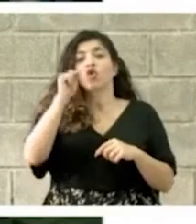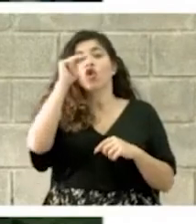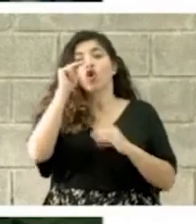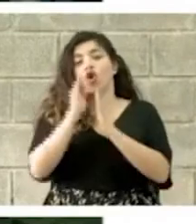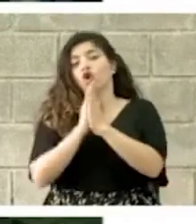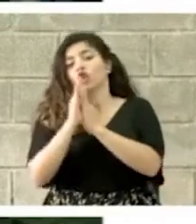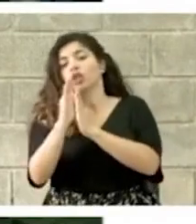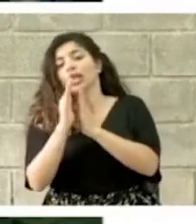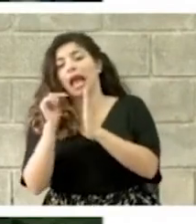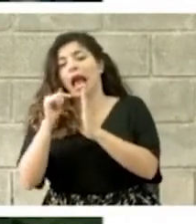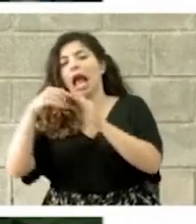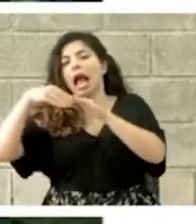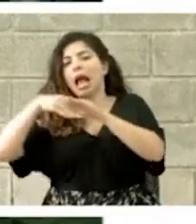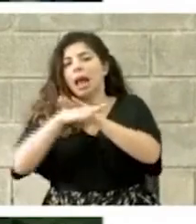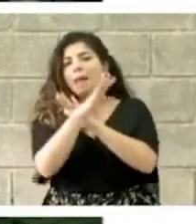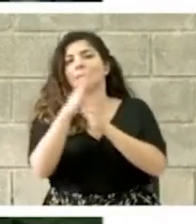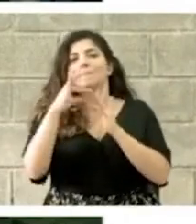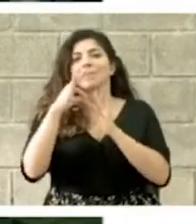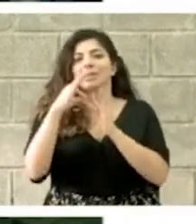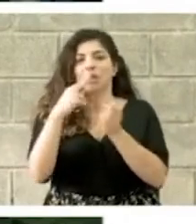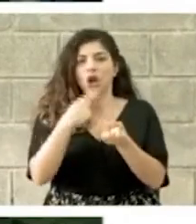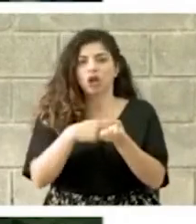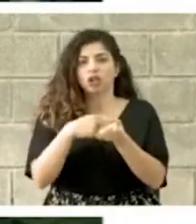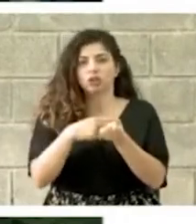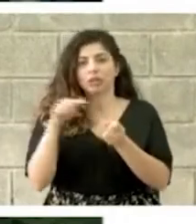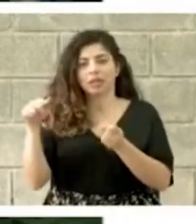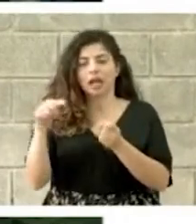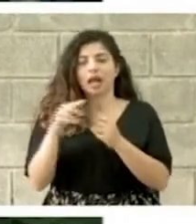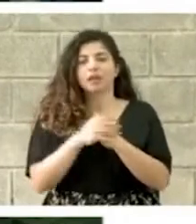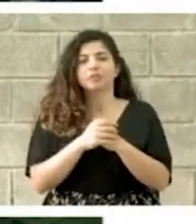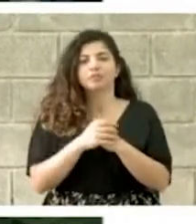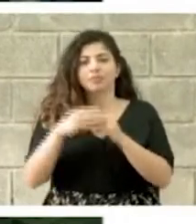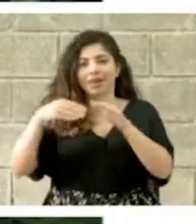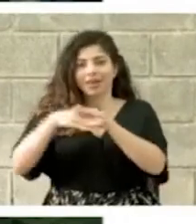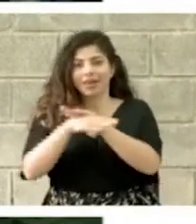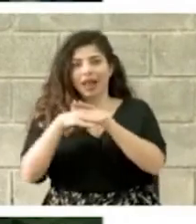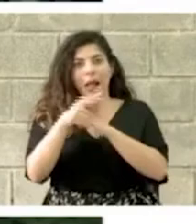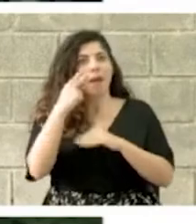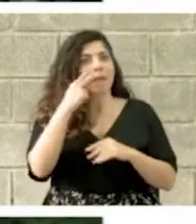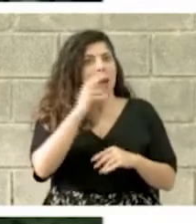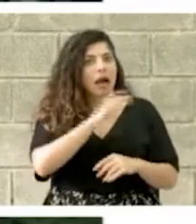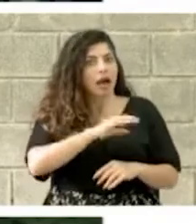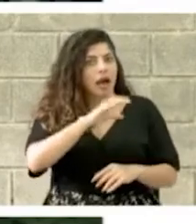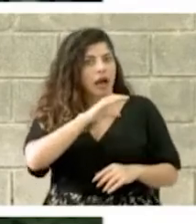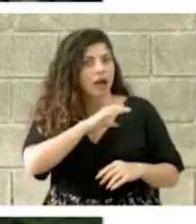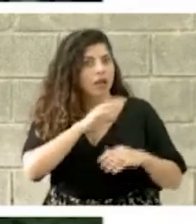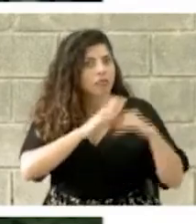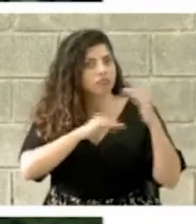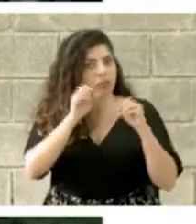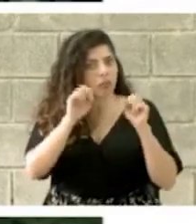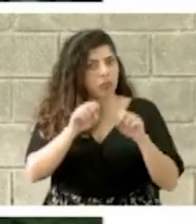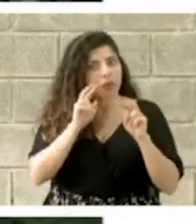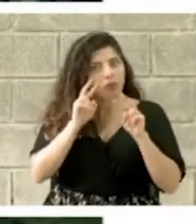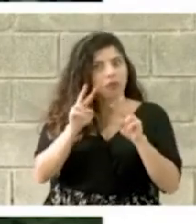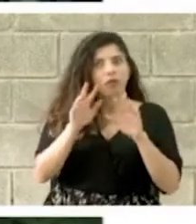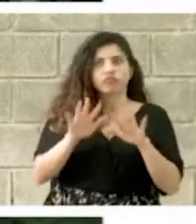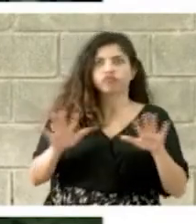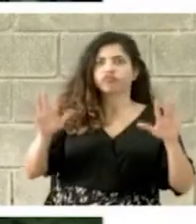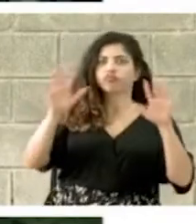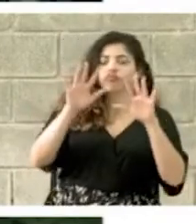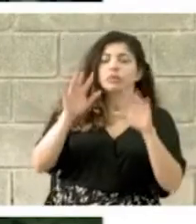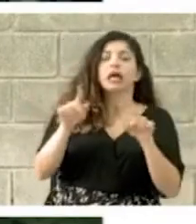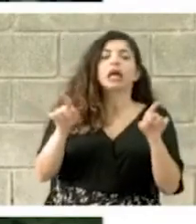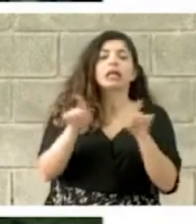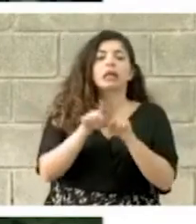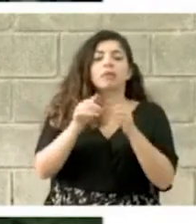que es el acceso principal. El hospital. Vemos la calidad de la infraestructura de nuevo. Y